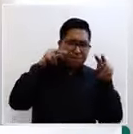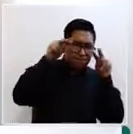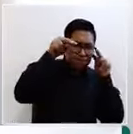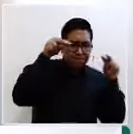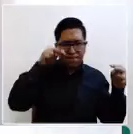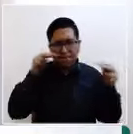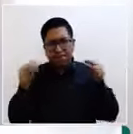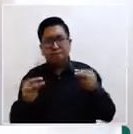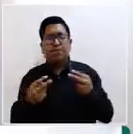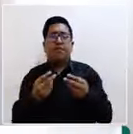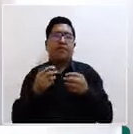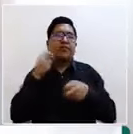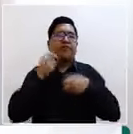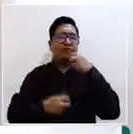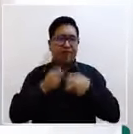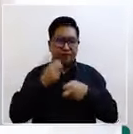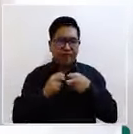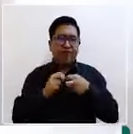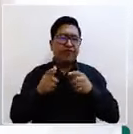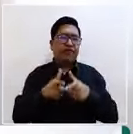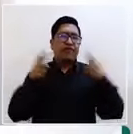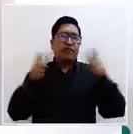del país.